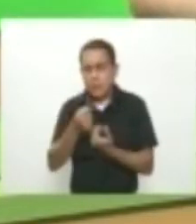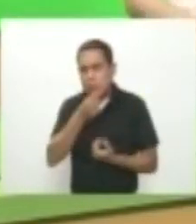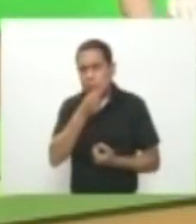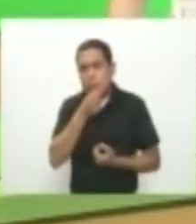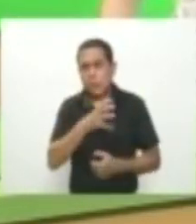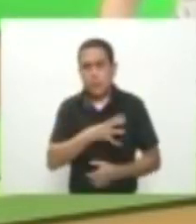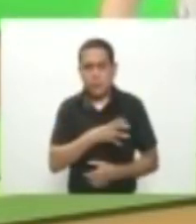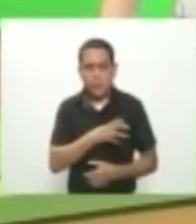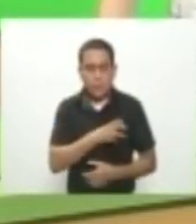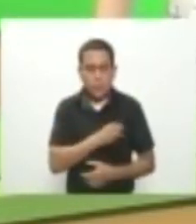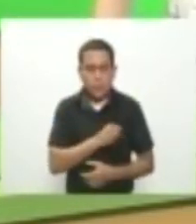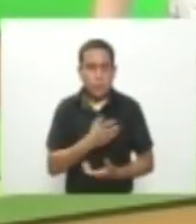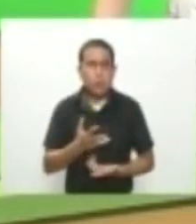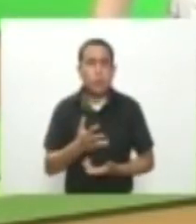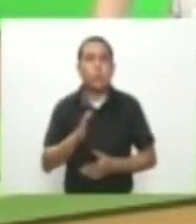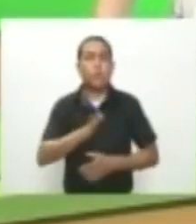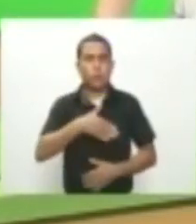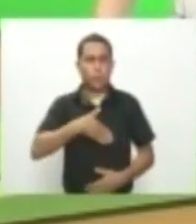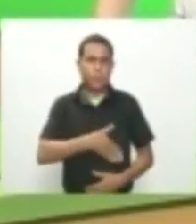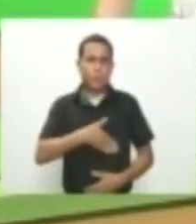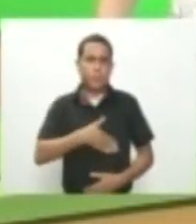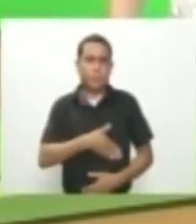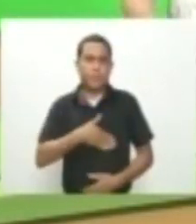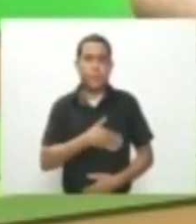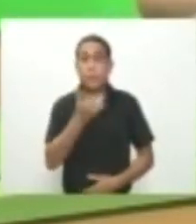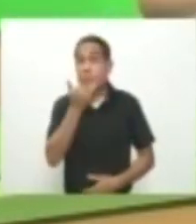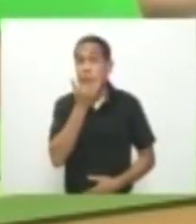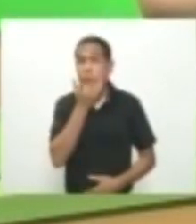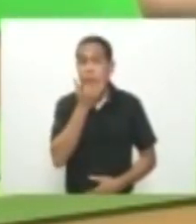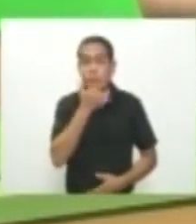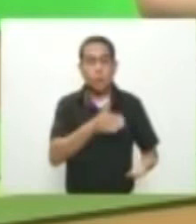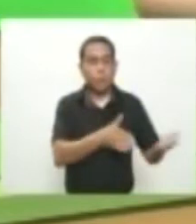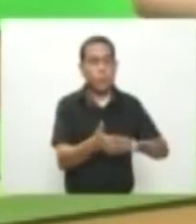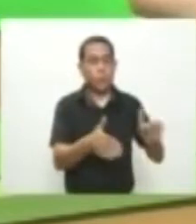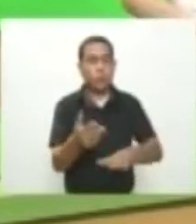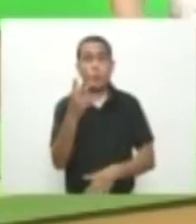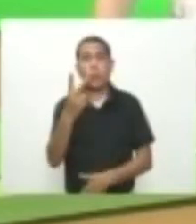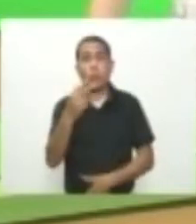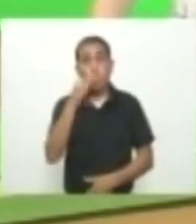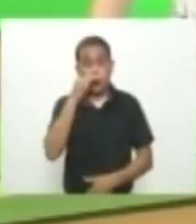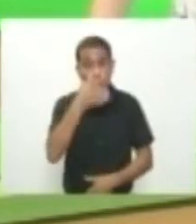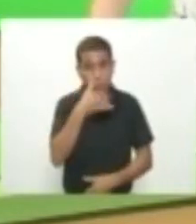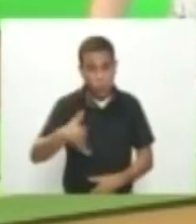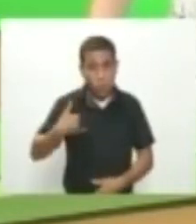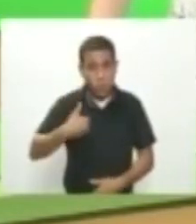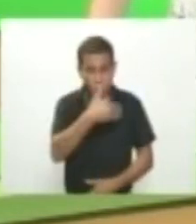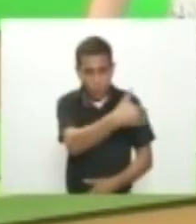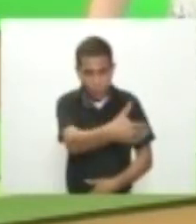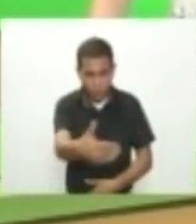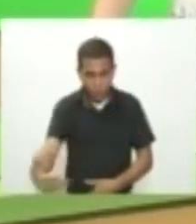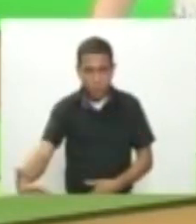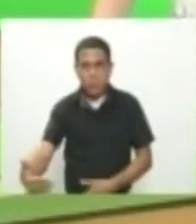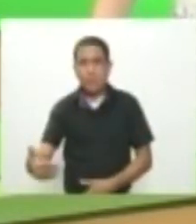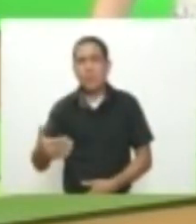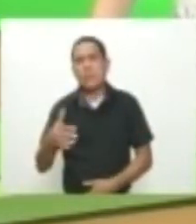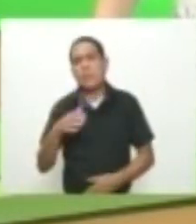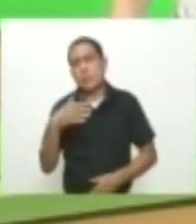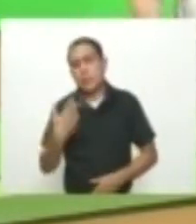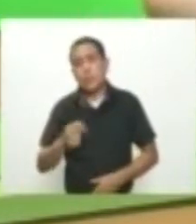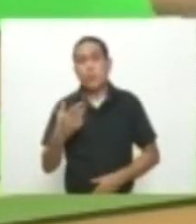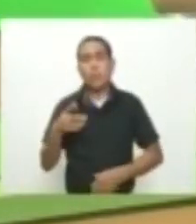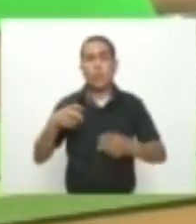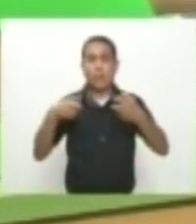Que nos llegan desde el departamento De Bolívar Donde fueron reportados Los fallecimientos De dos menores de edad Que han fallecido Por